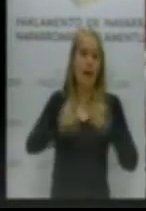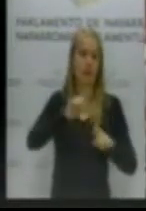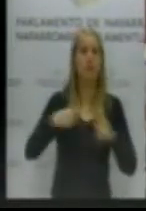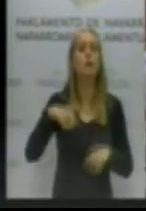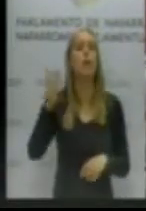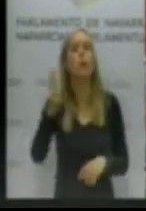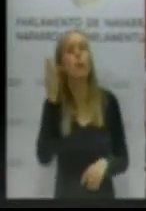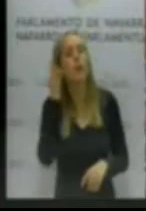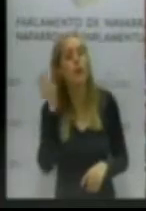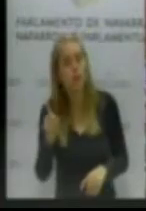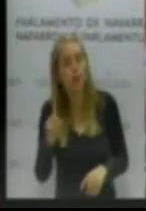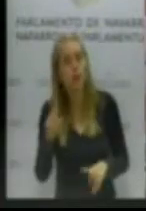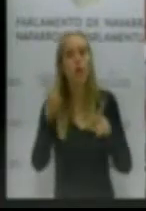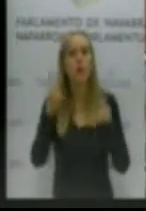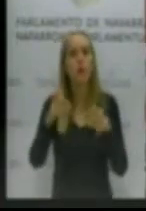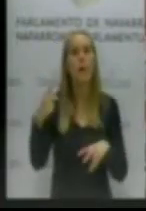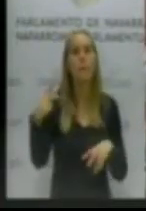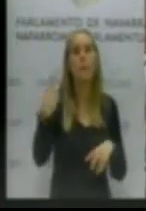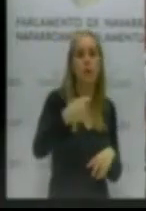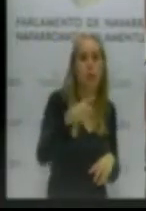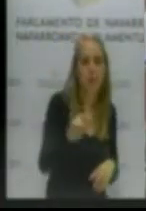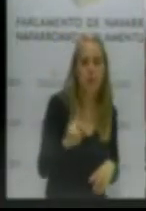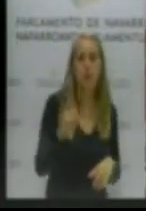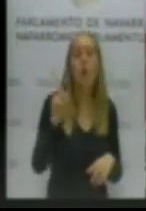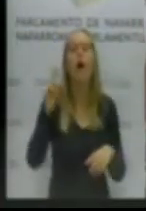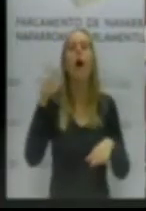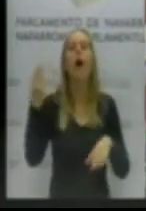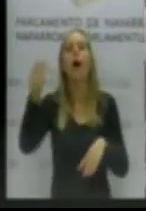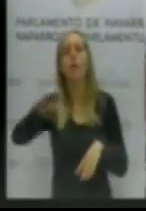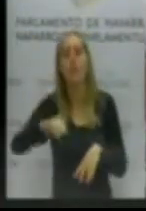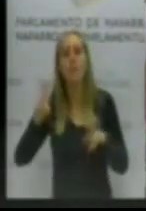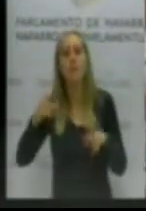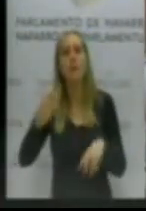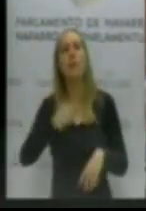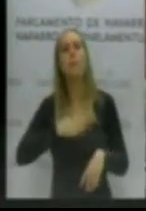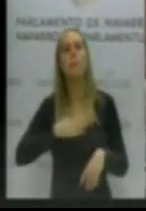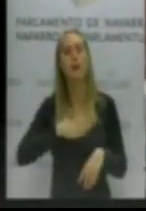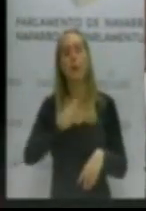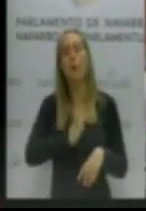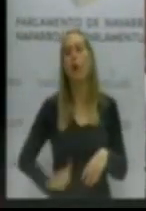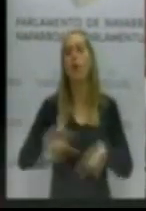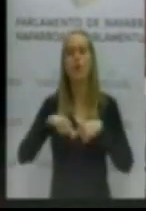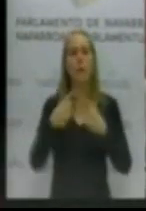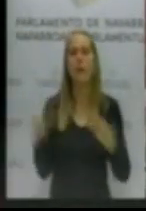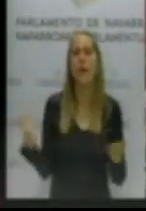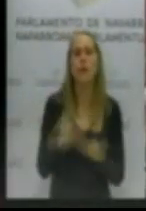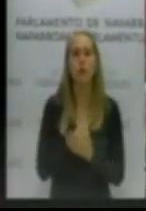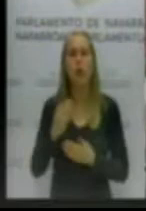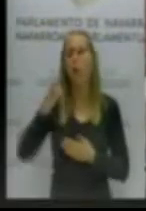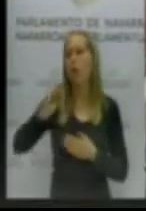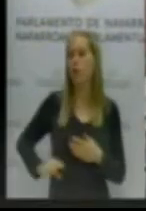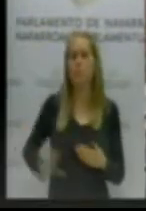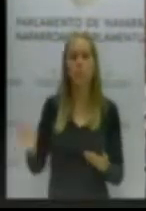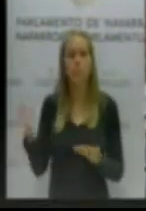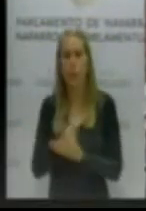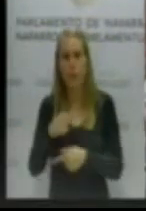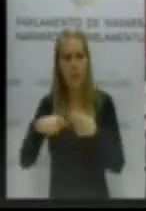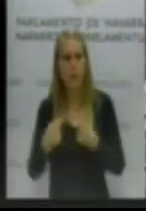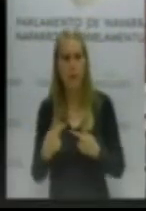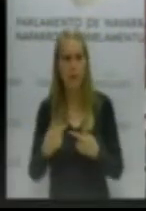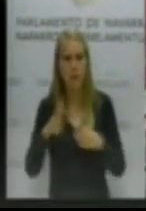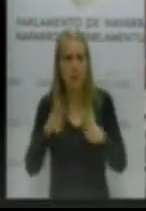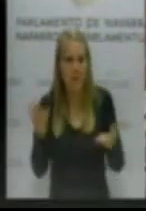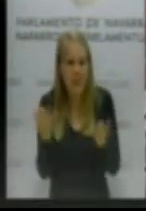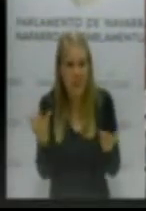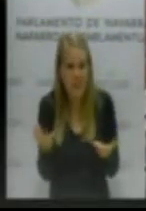viudas no. En el caso de los pensionistas no. Se tiene que tener además en cuenta el patrimonio de toda la familia la renta de toda la familia pero ¿qué es esto? En